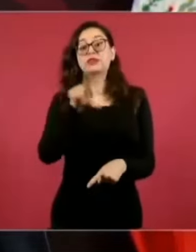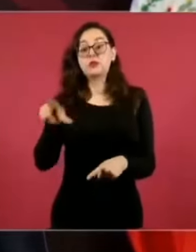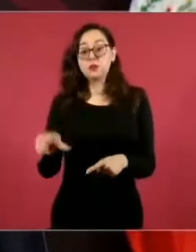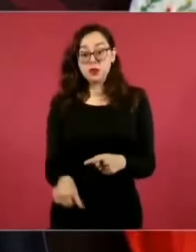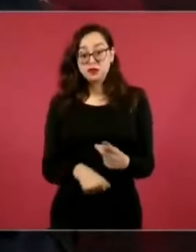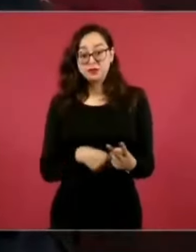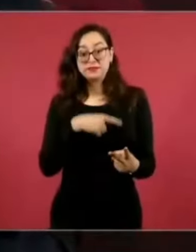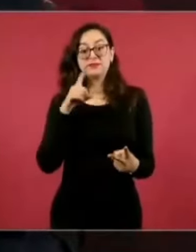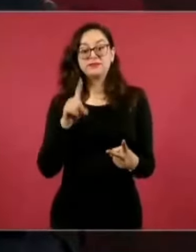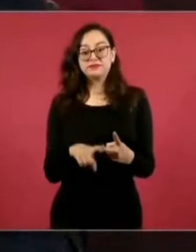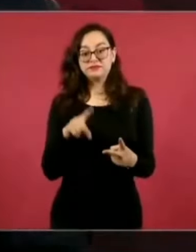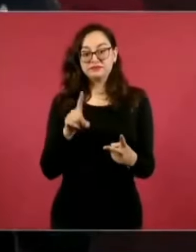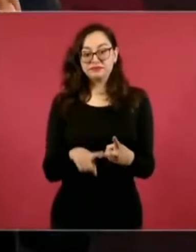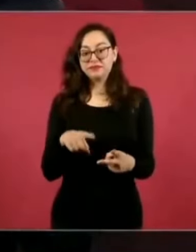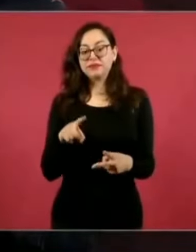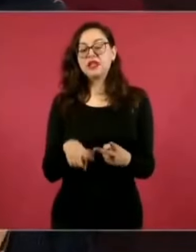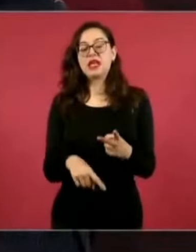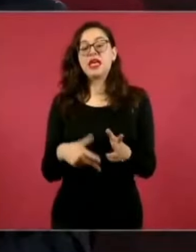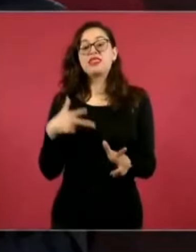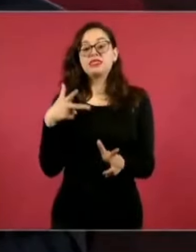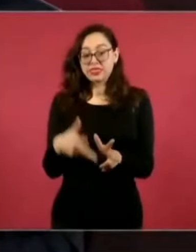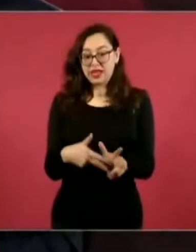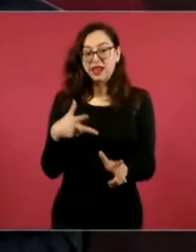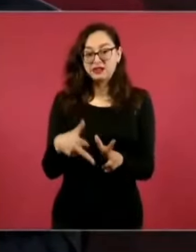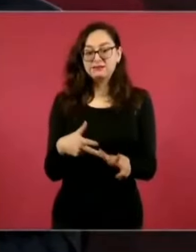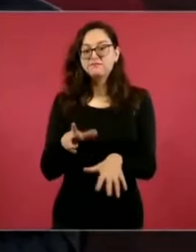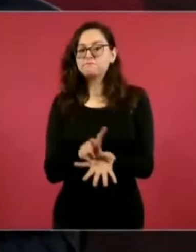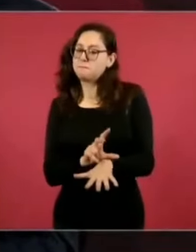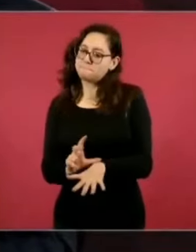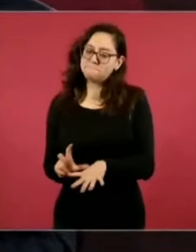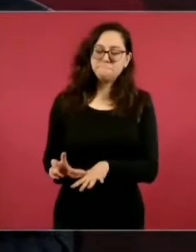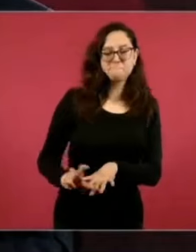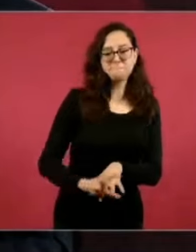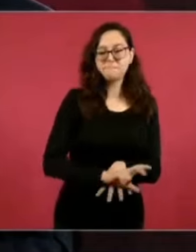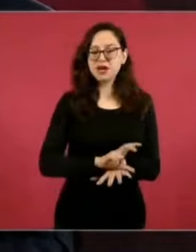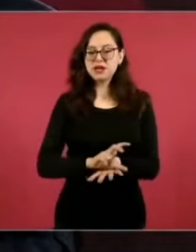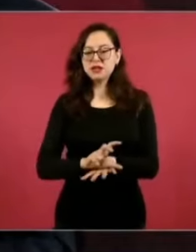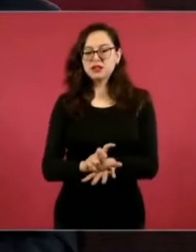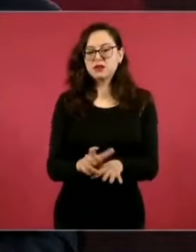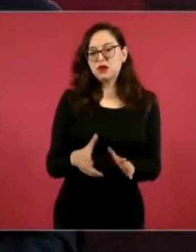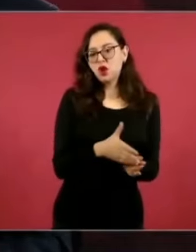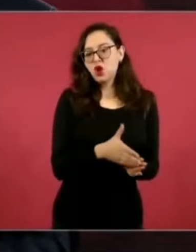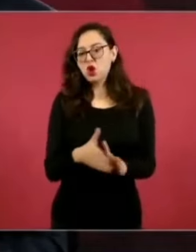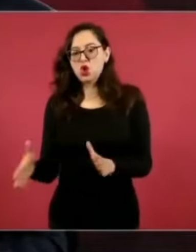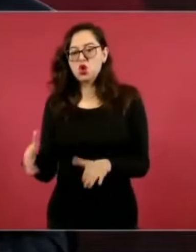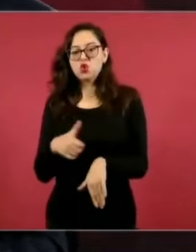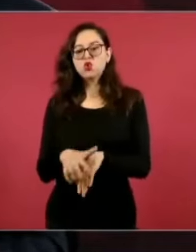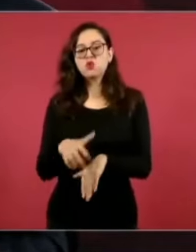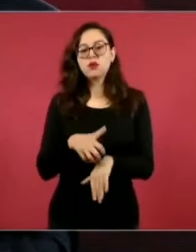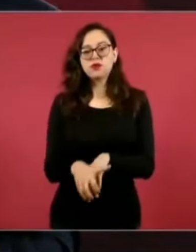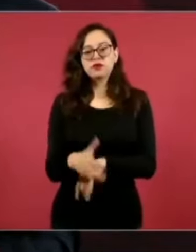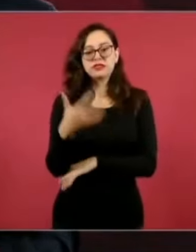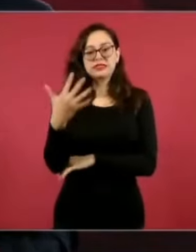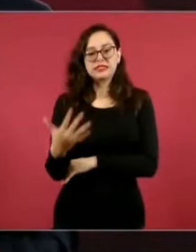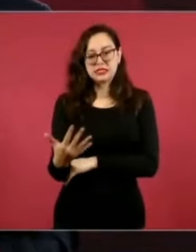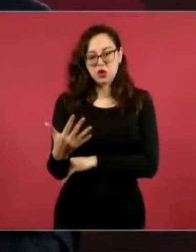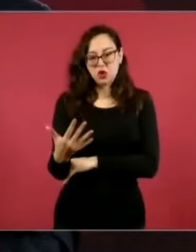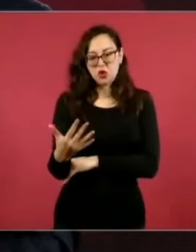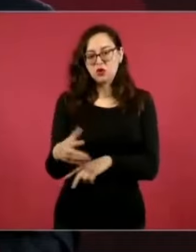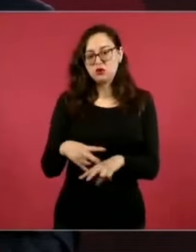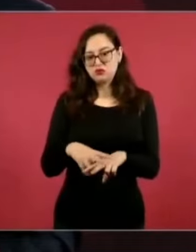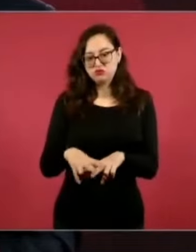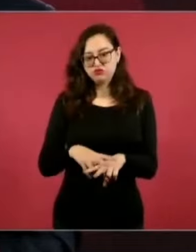del tramo 5, que es un tramo que nos ha causado